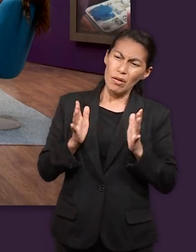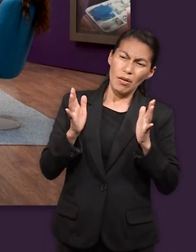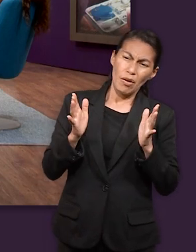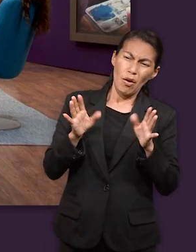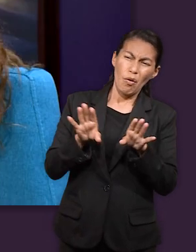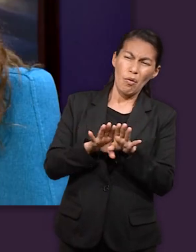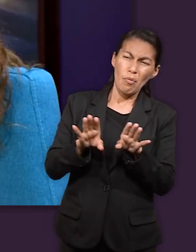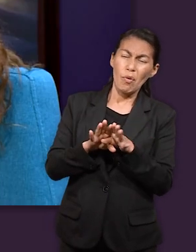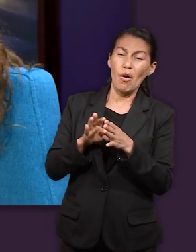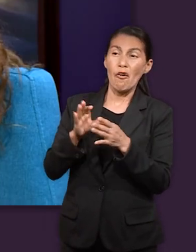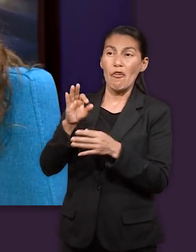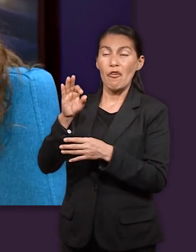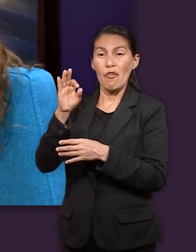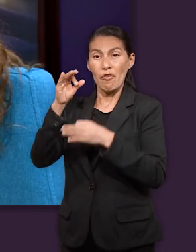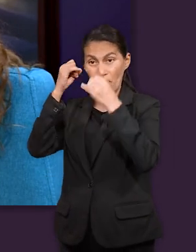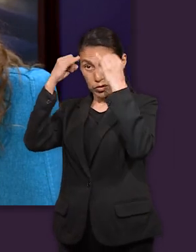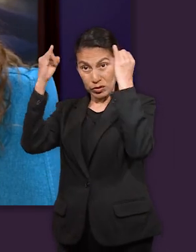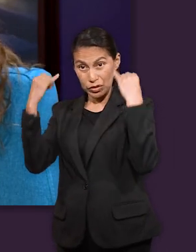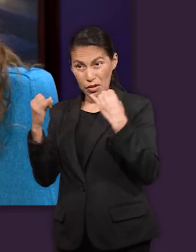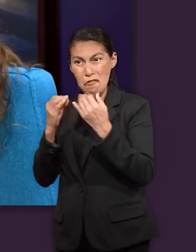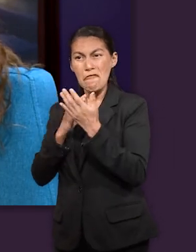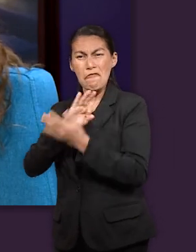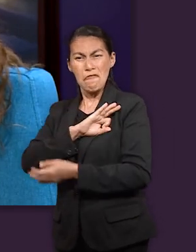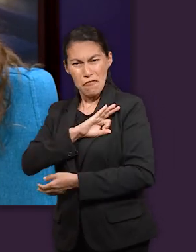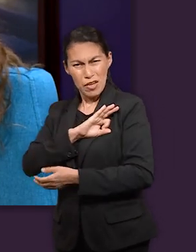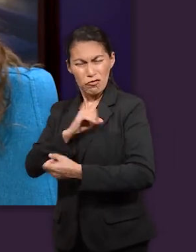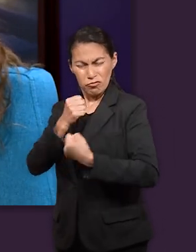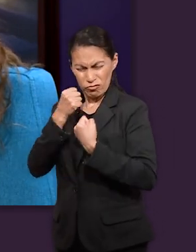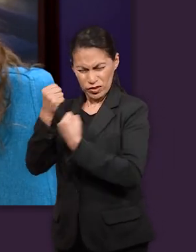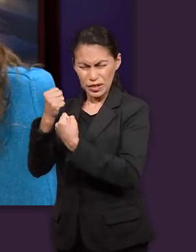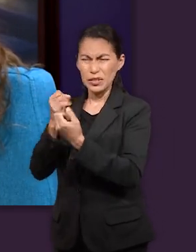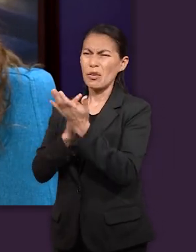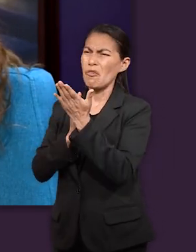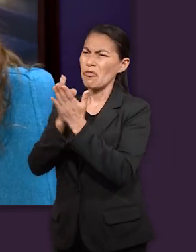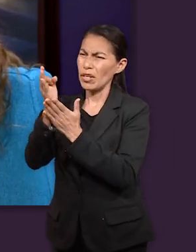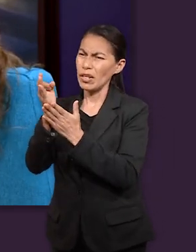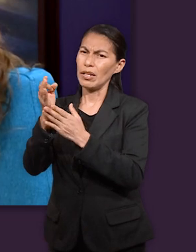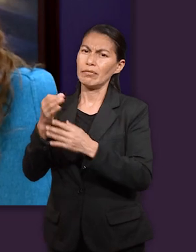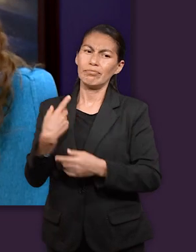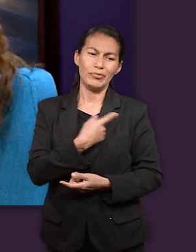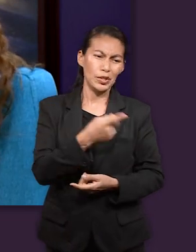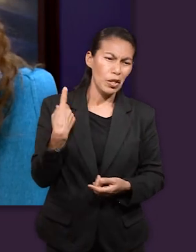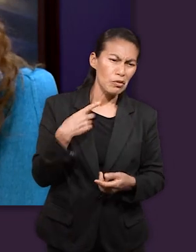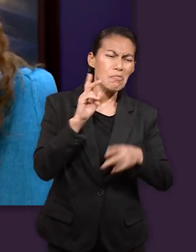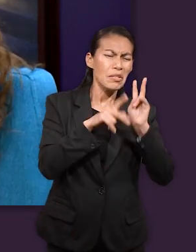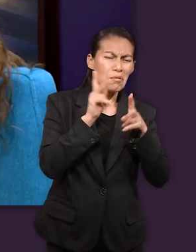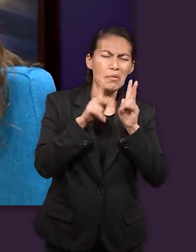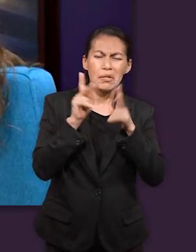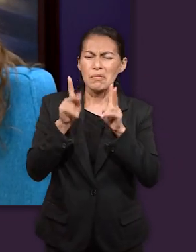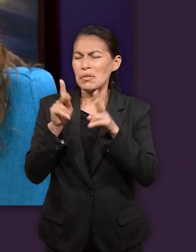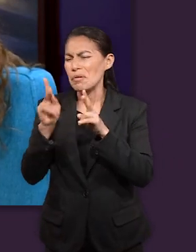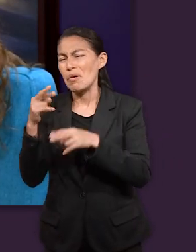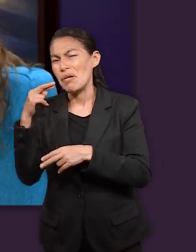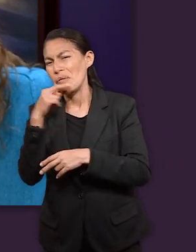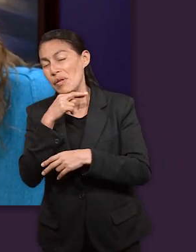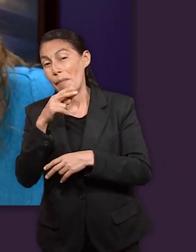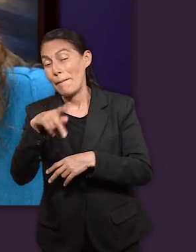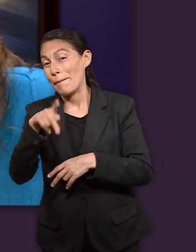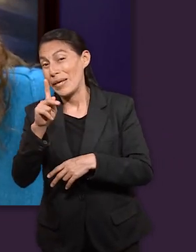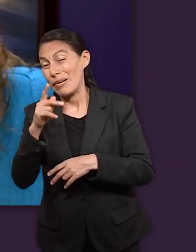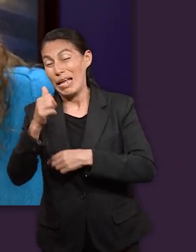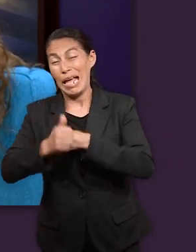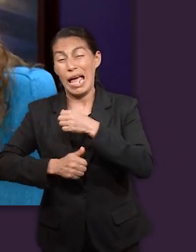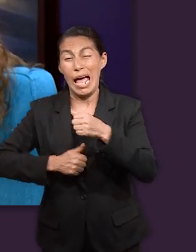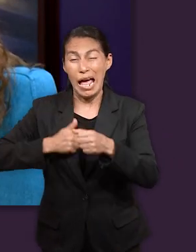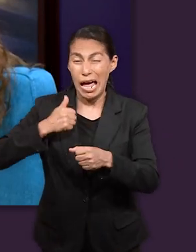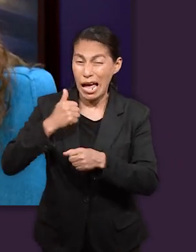precisamente eso la fidelidad y la fe con la que se mantuvo porque nosotros decimos si pasó esto luego esto pero realmente